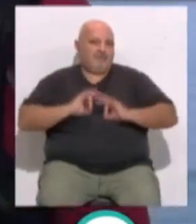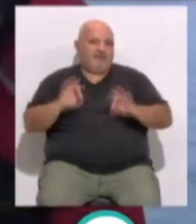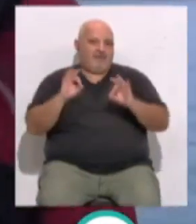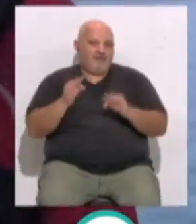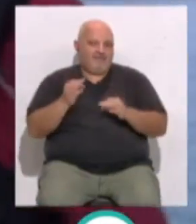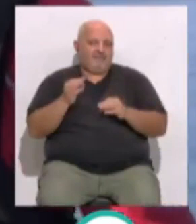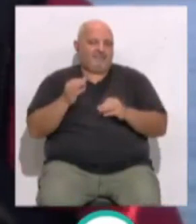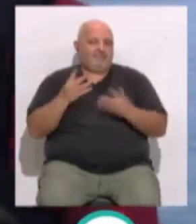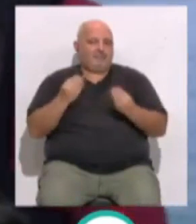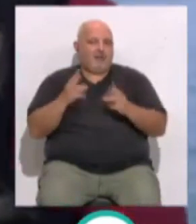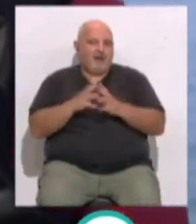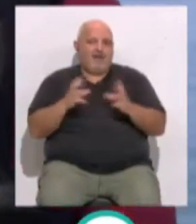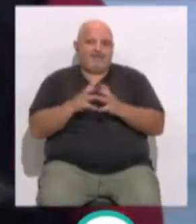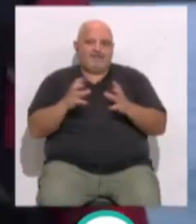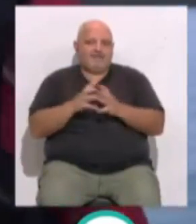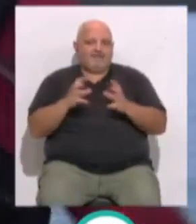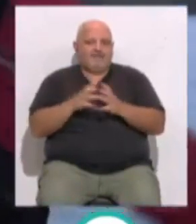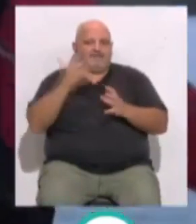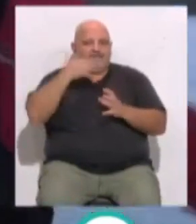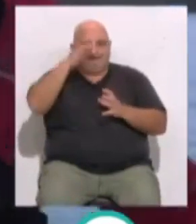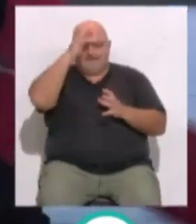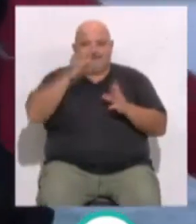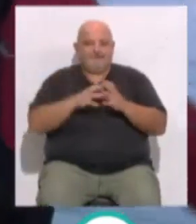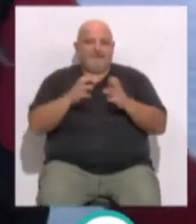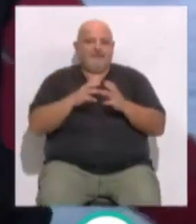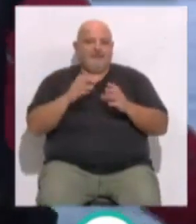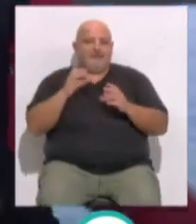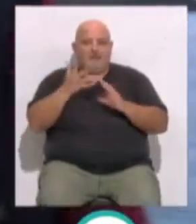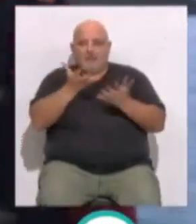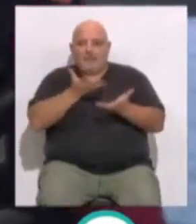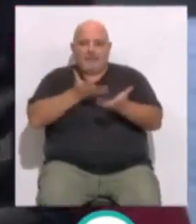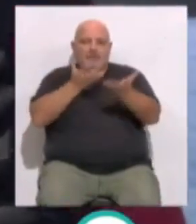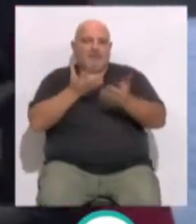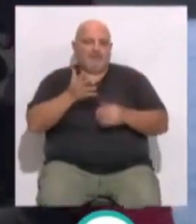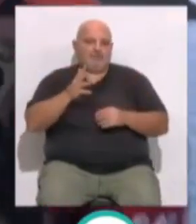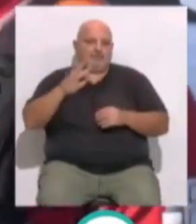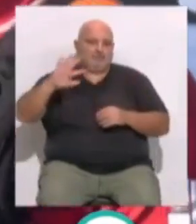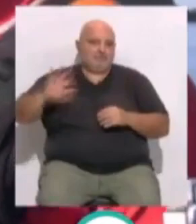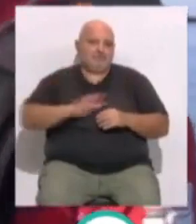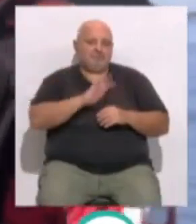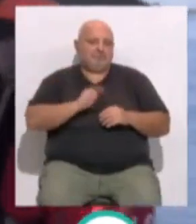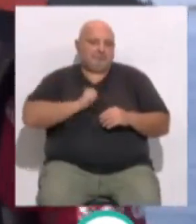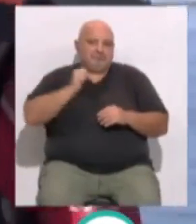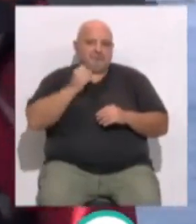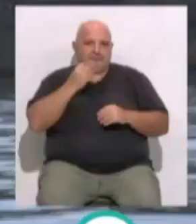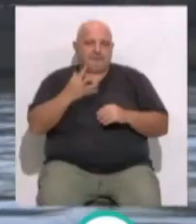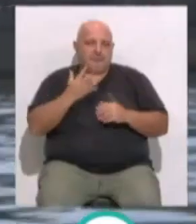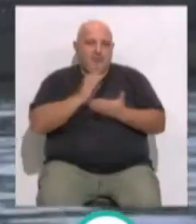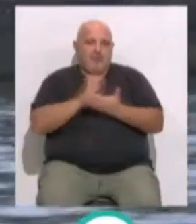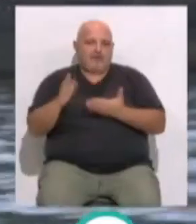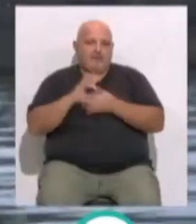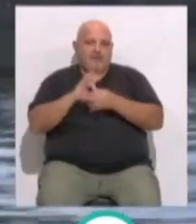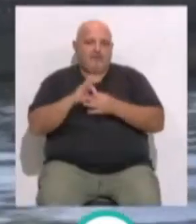¿no? Tenemos muchas ganas de que llegue el fin de semana. Hay previsión de viento de poniente, así que realmente esto va a estar